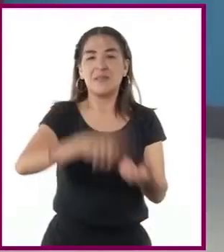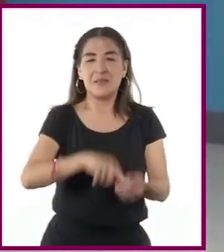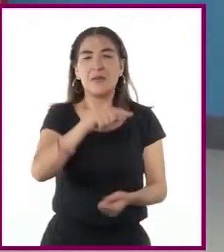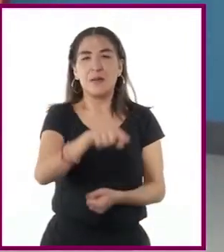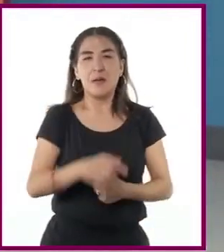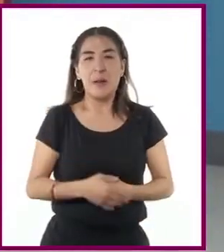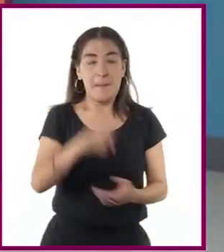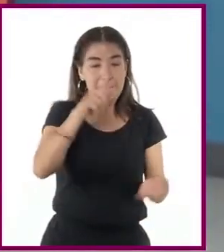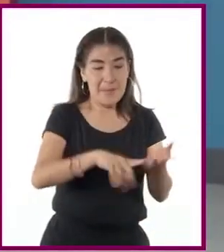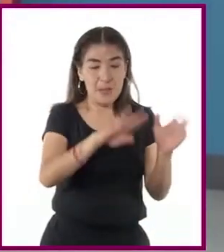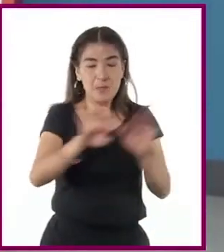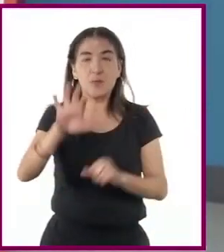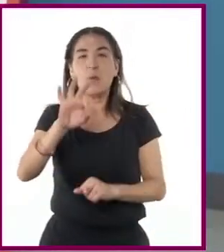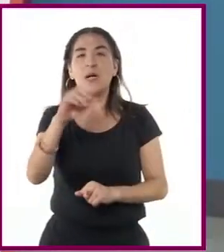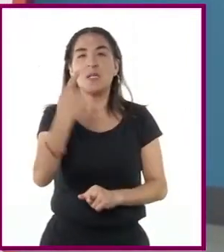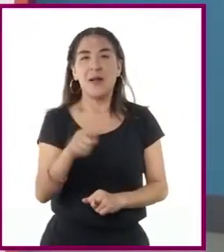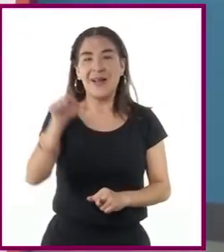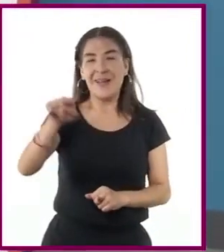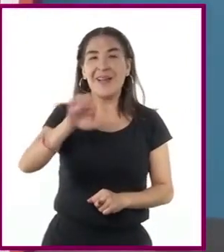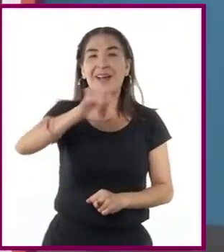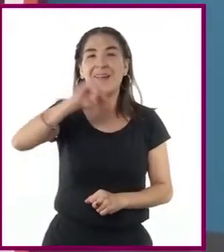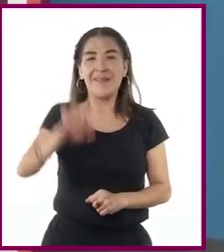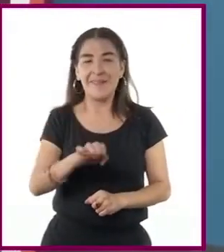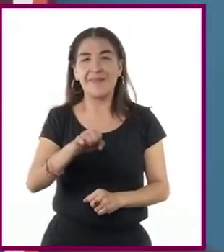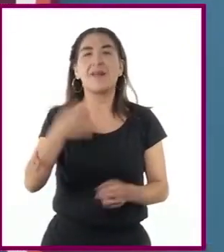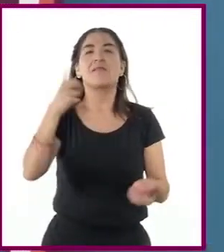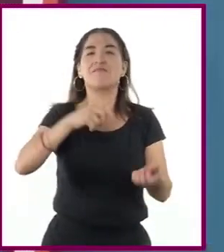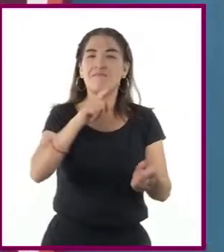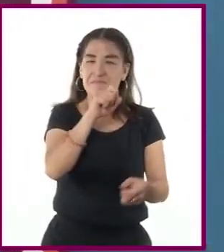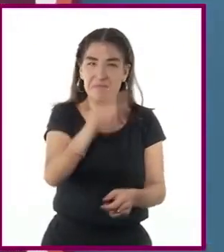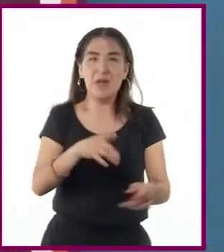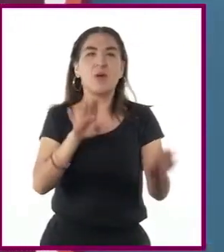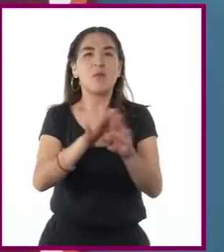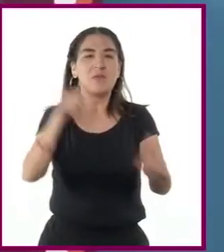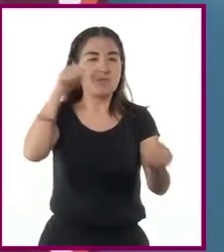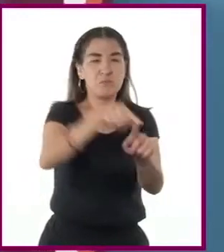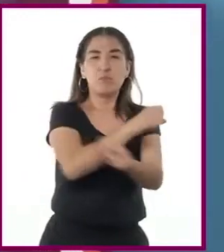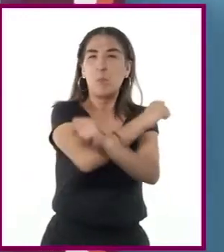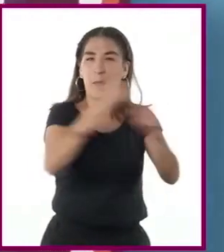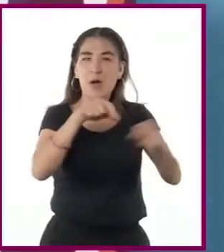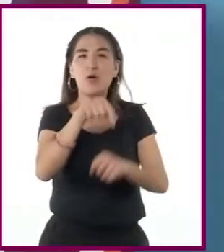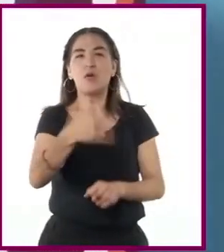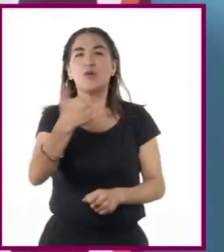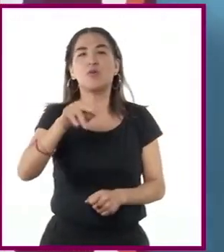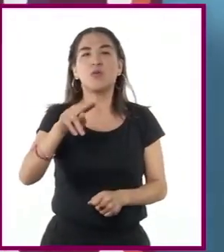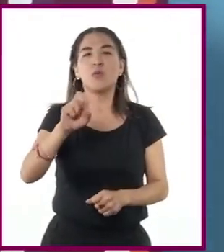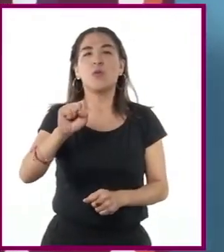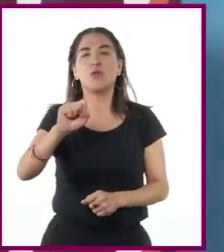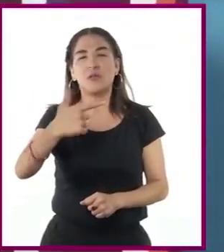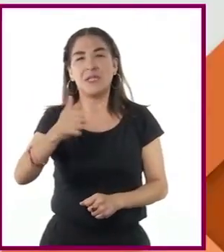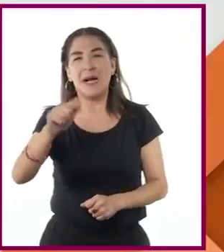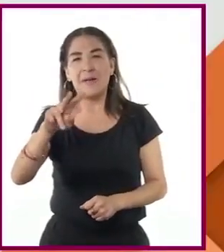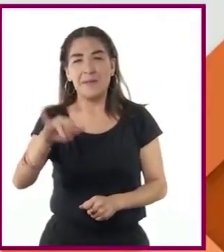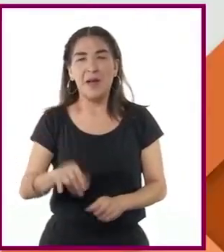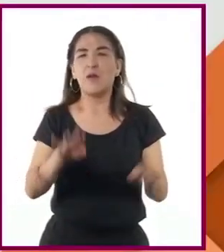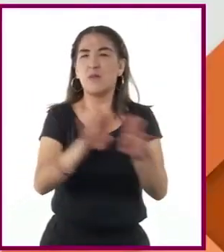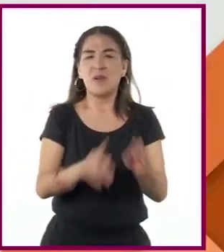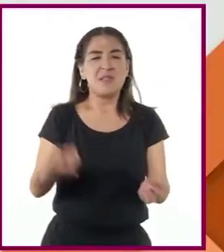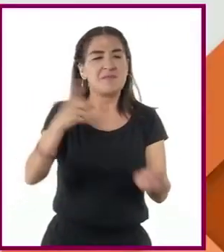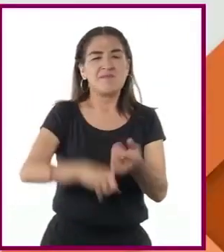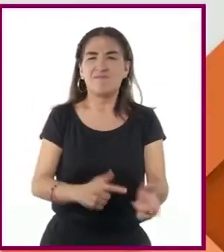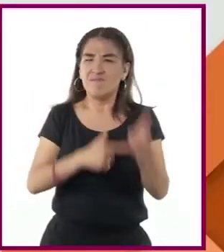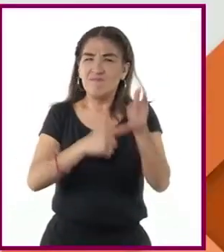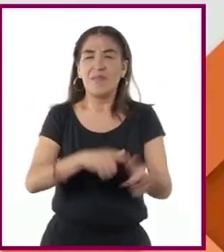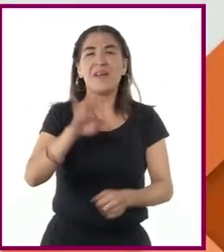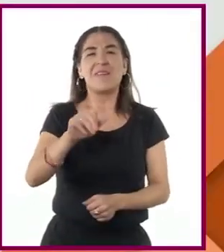En 1941, las potencias del eje habían invadido Yugoslavia, por lo que surgieron muchos grupos para resistir al fascismo. El más